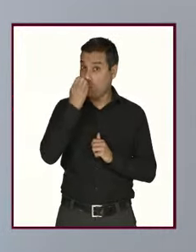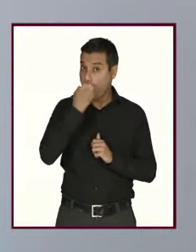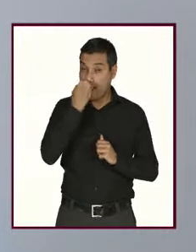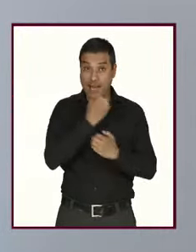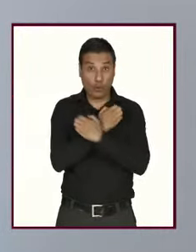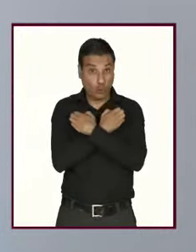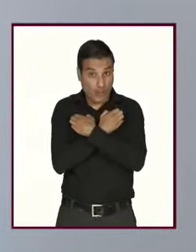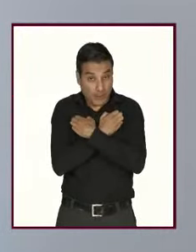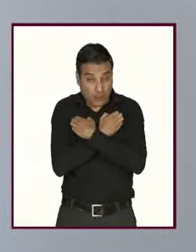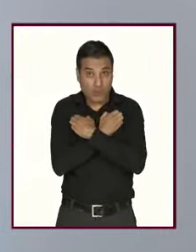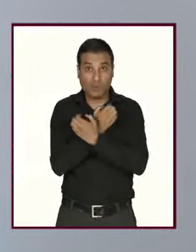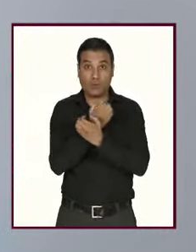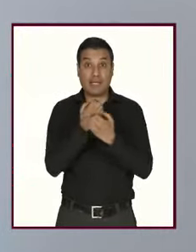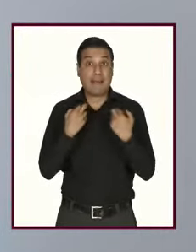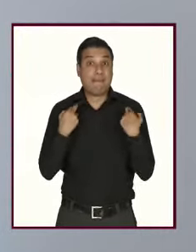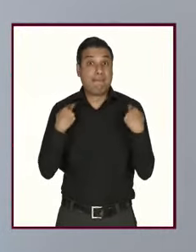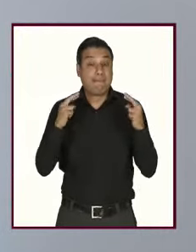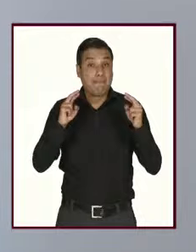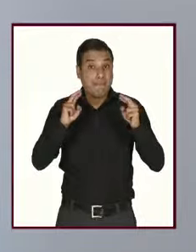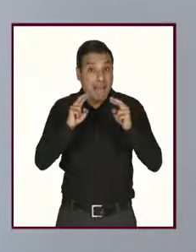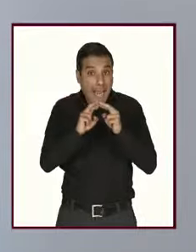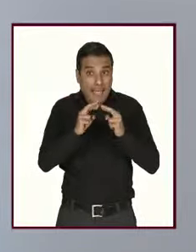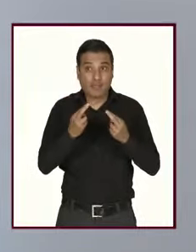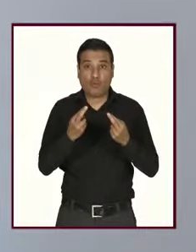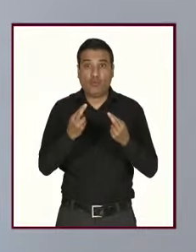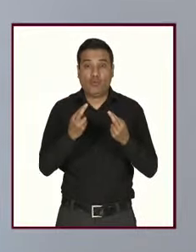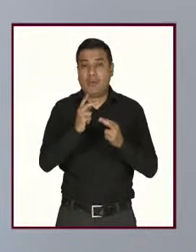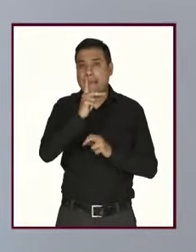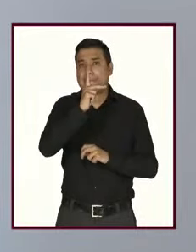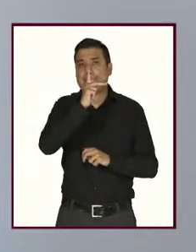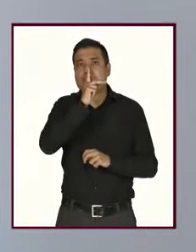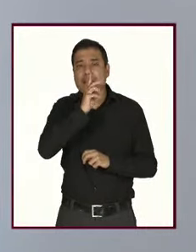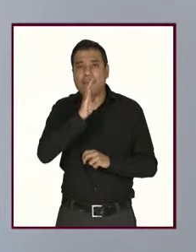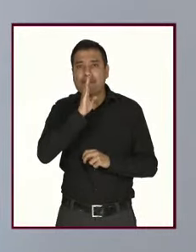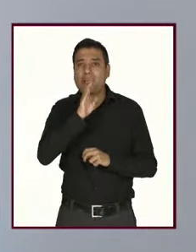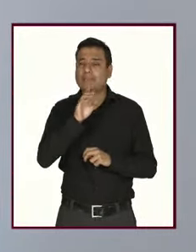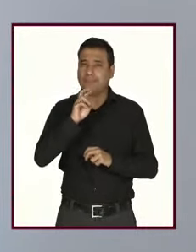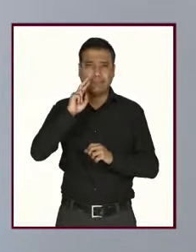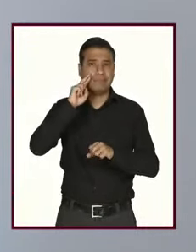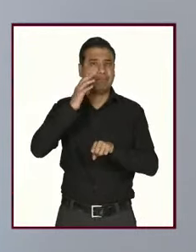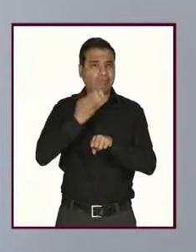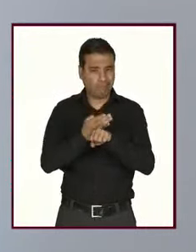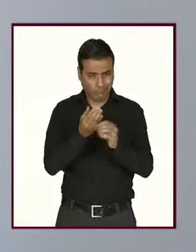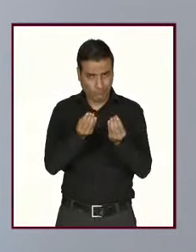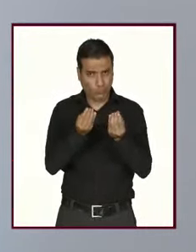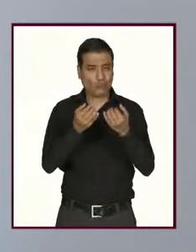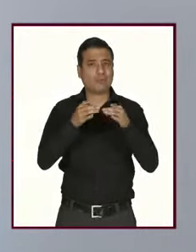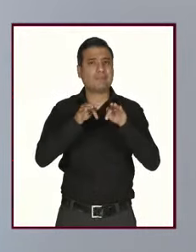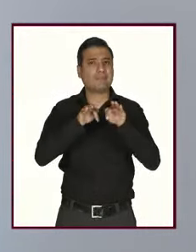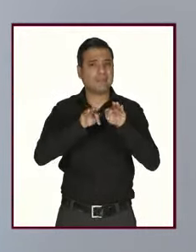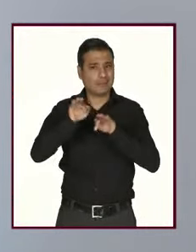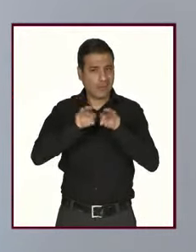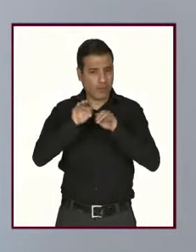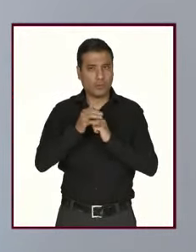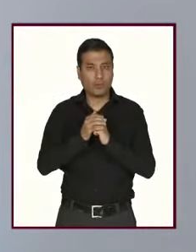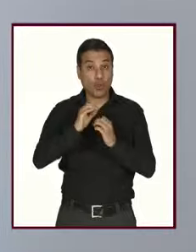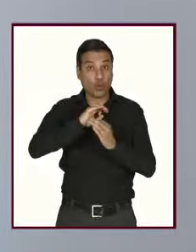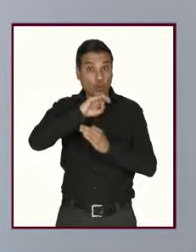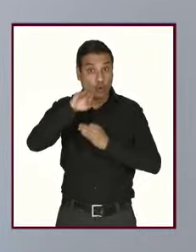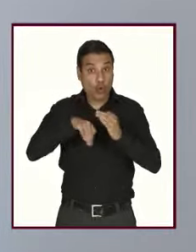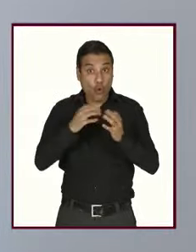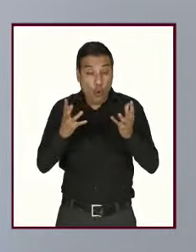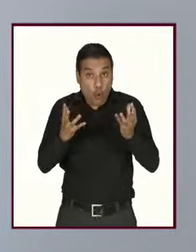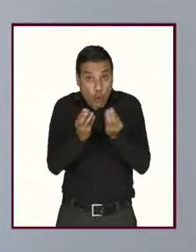comunidad docente la comunidad educativa tiene mucho que hacer vamos juntas a prevenir